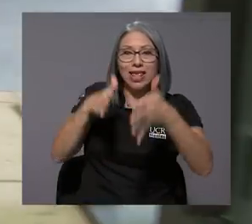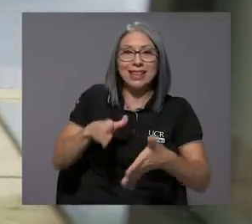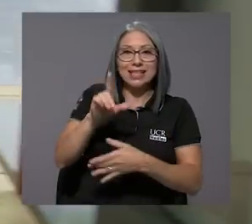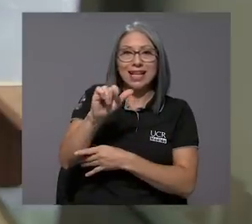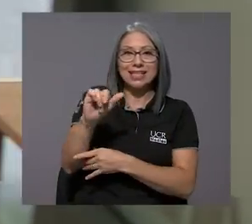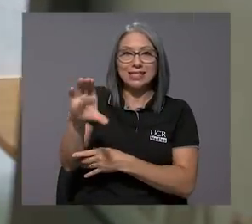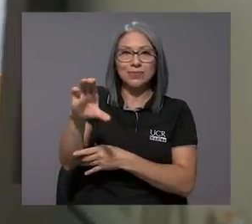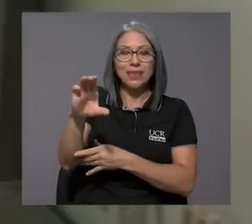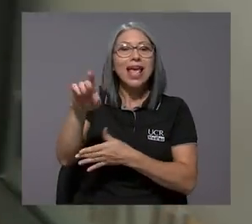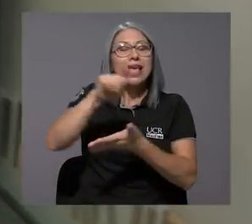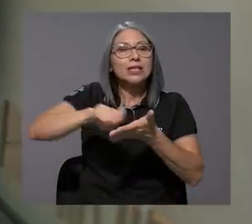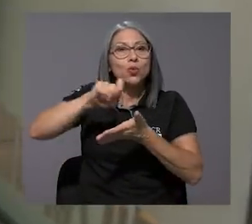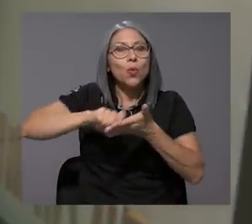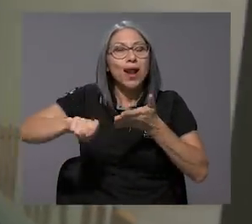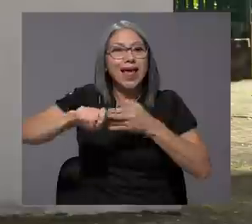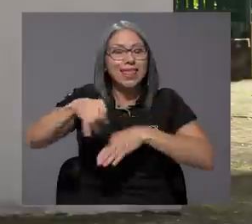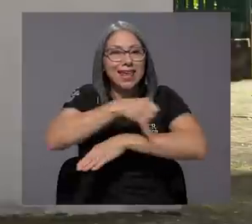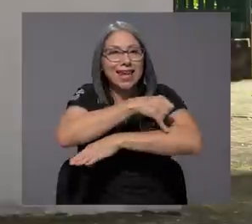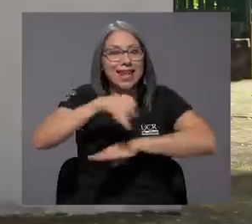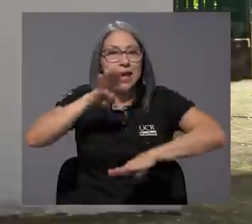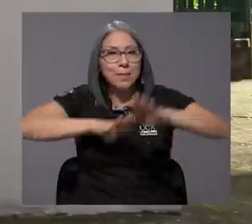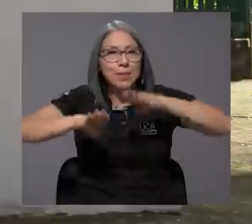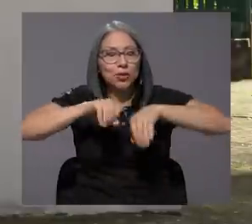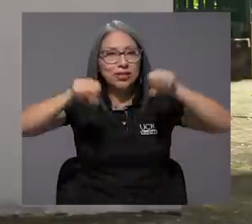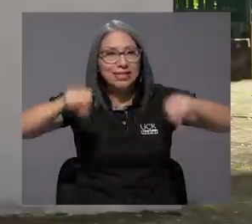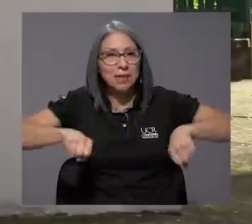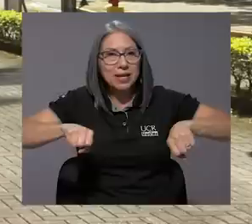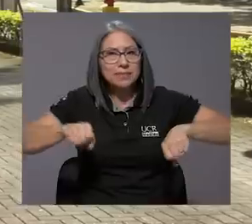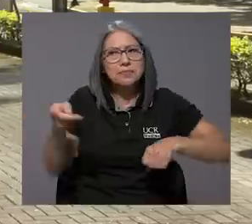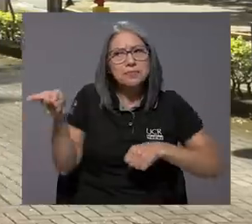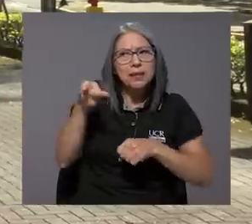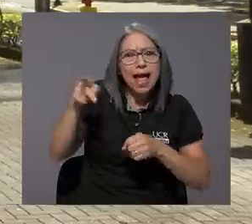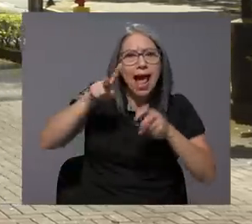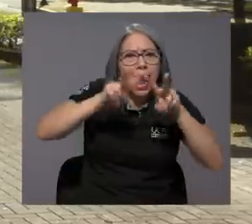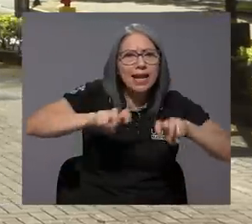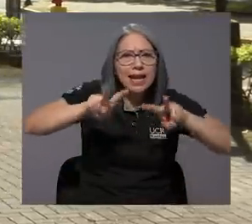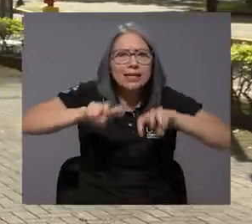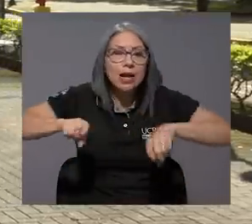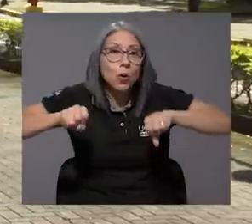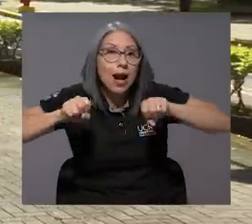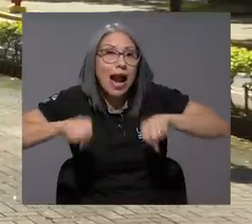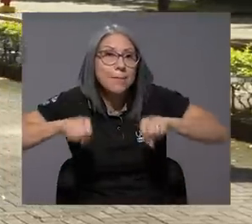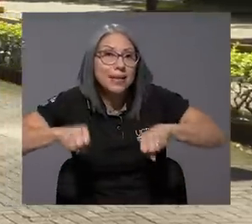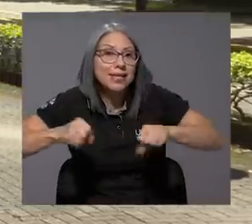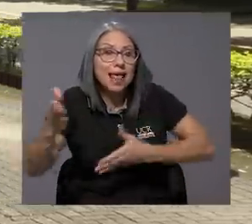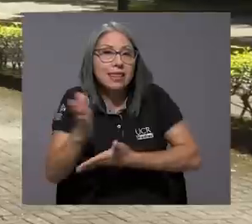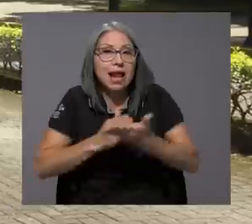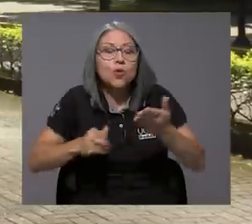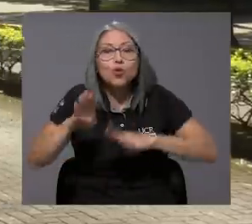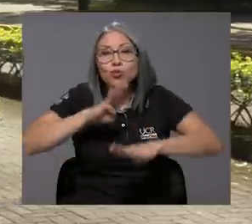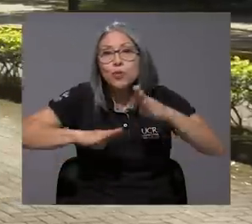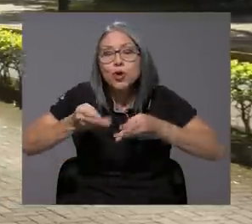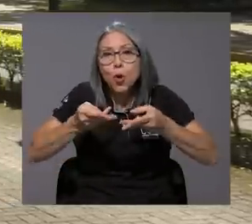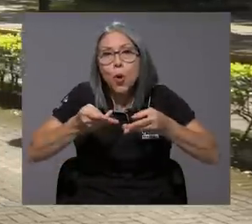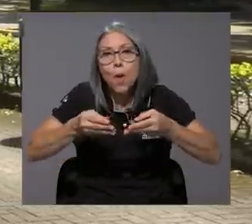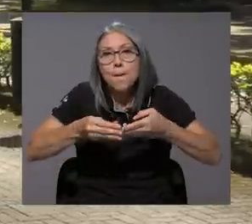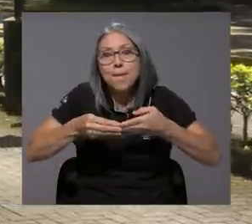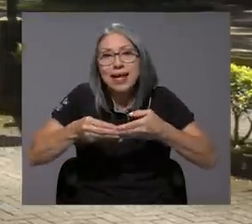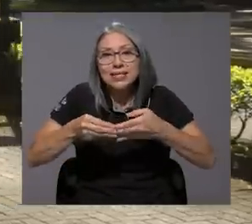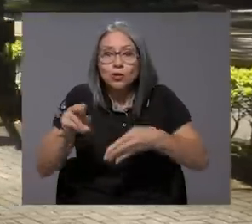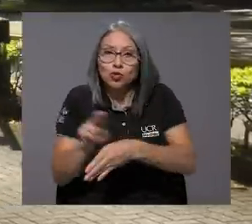de licenciatura en la Escuela de Ingeniería en Biosistemas analizaron la capacidad de algunos bioplásticos